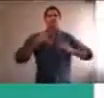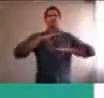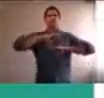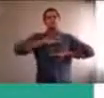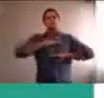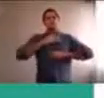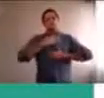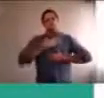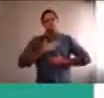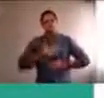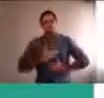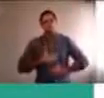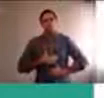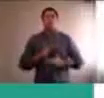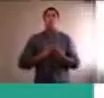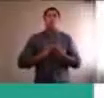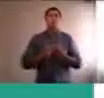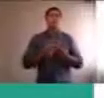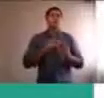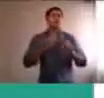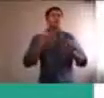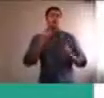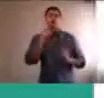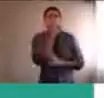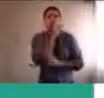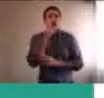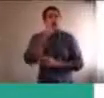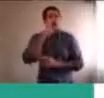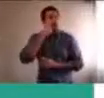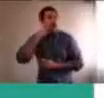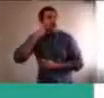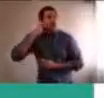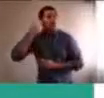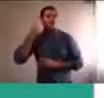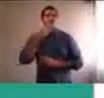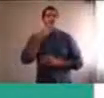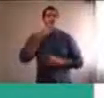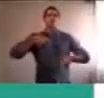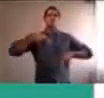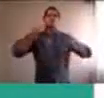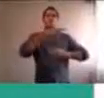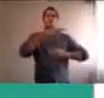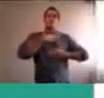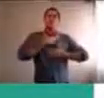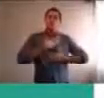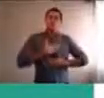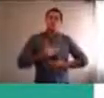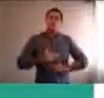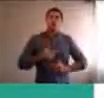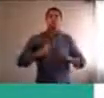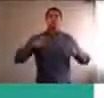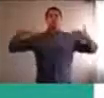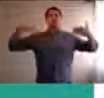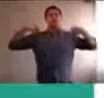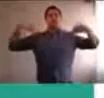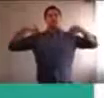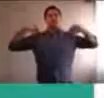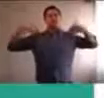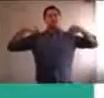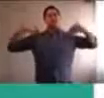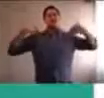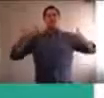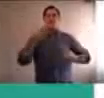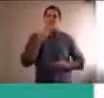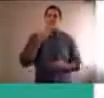color violeta, también se sabe, que genera un efecto, tranquilizador, hacer gimnasia, también, eso genera